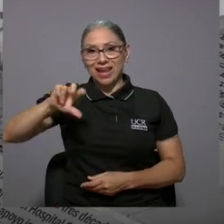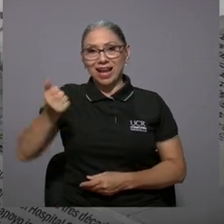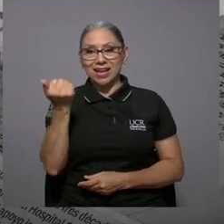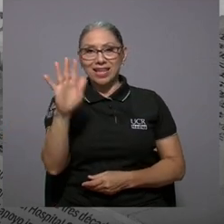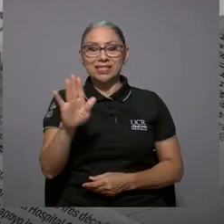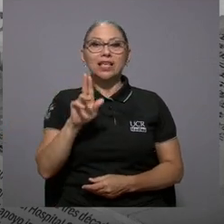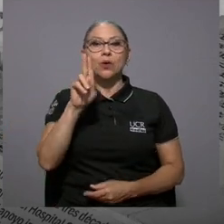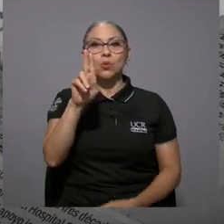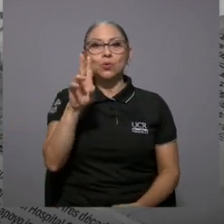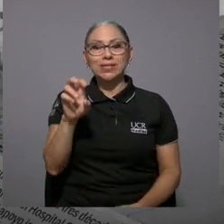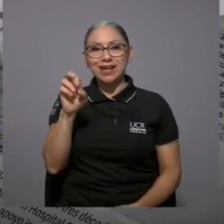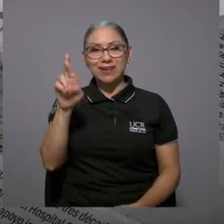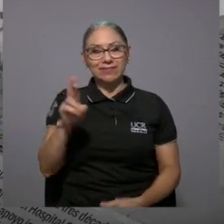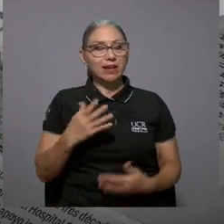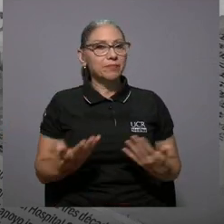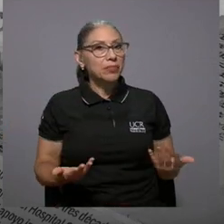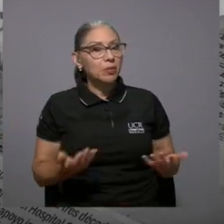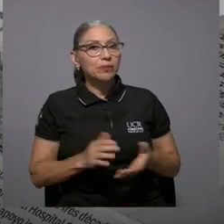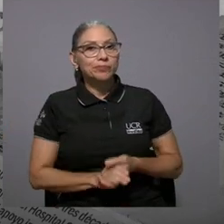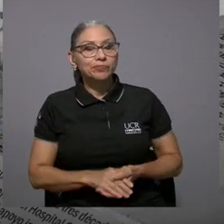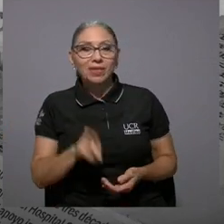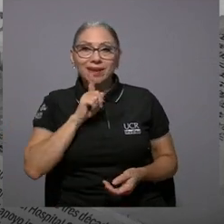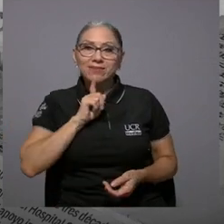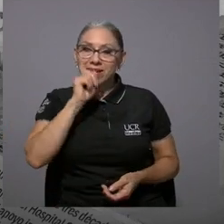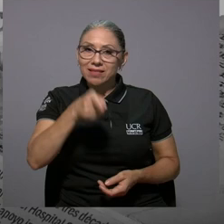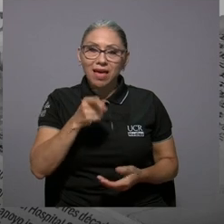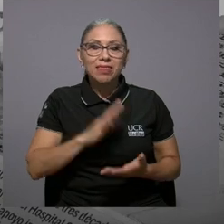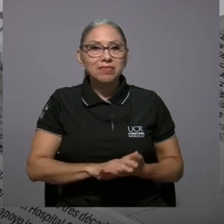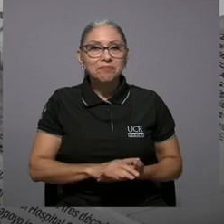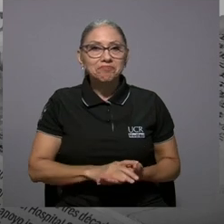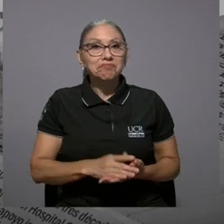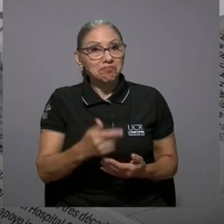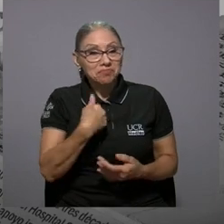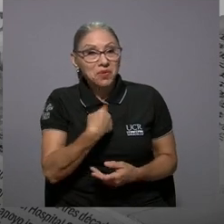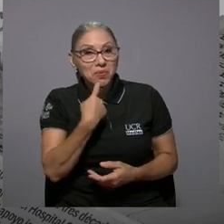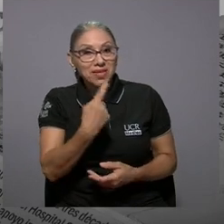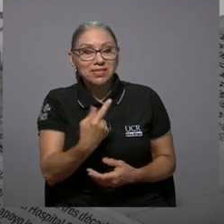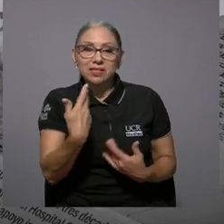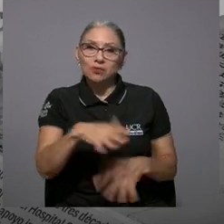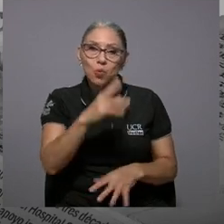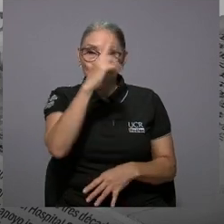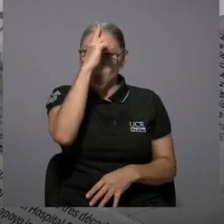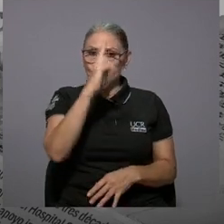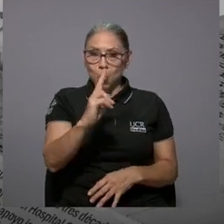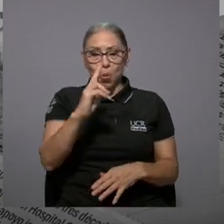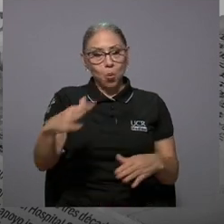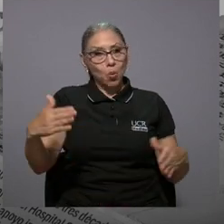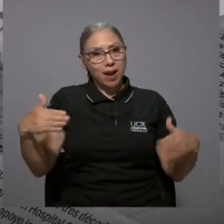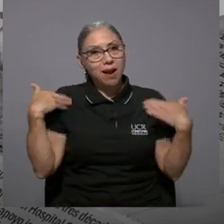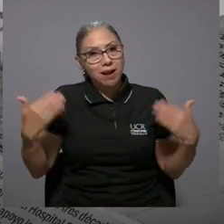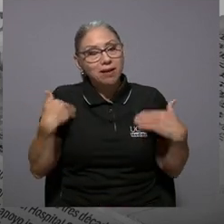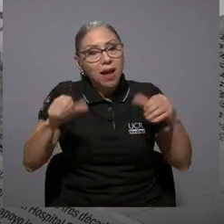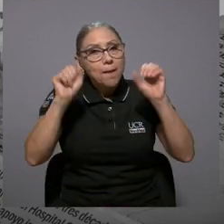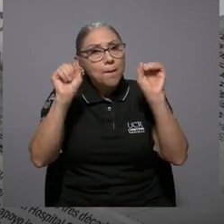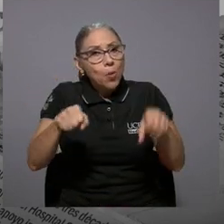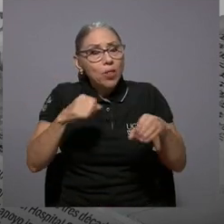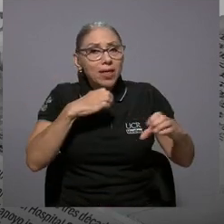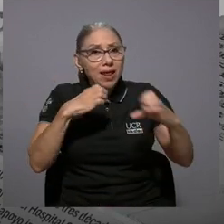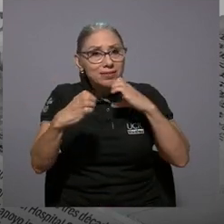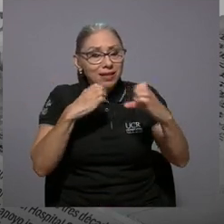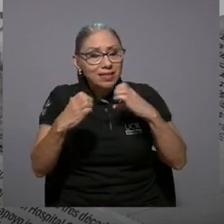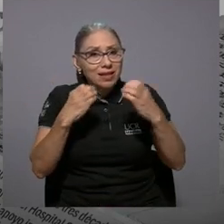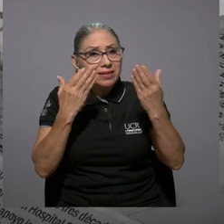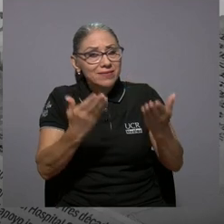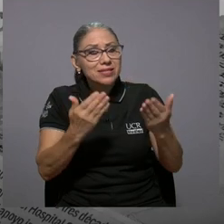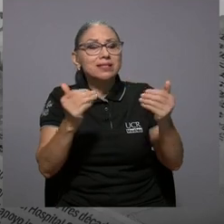saluda Alejandra Fernández Bonilla, aquí por Canal 15 UCR. Bueno, y en realidad déjenme decirles que es